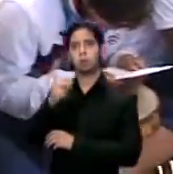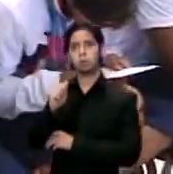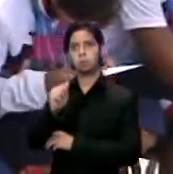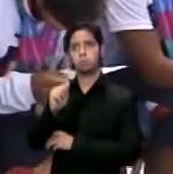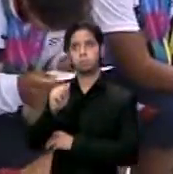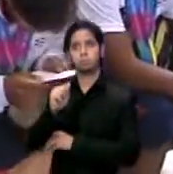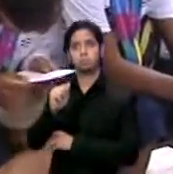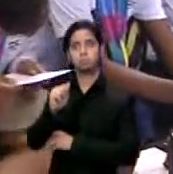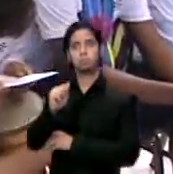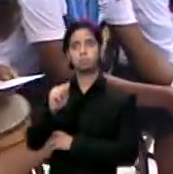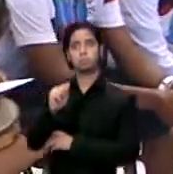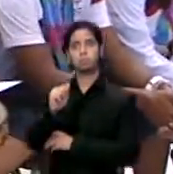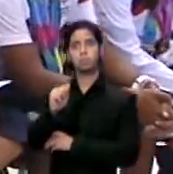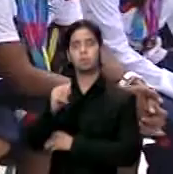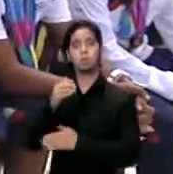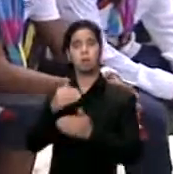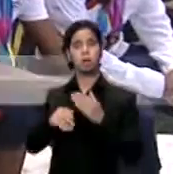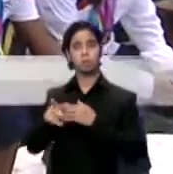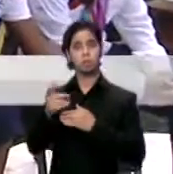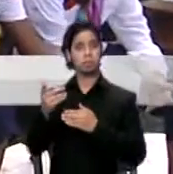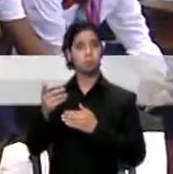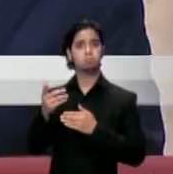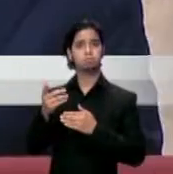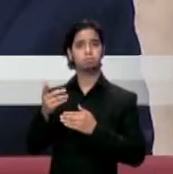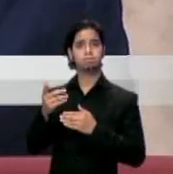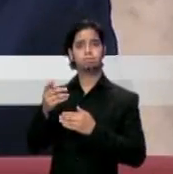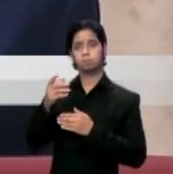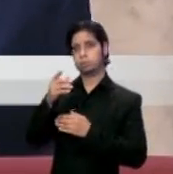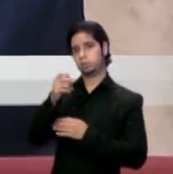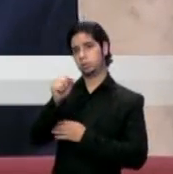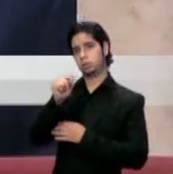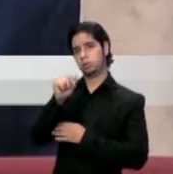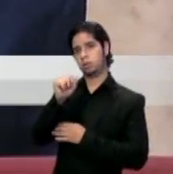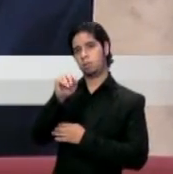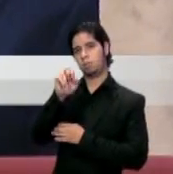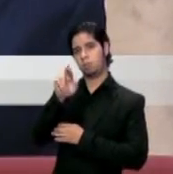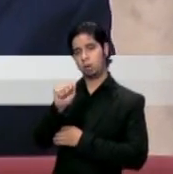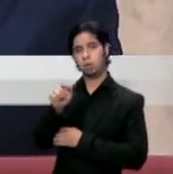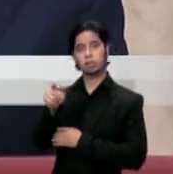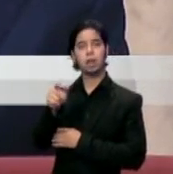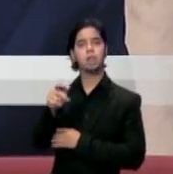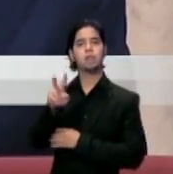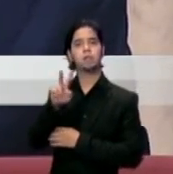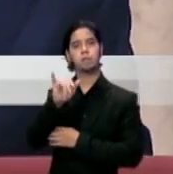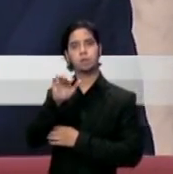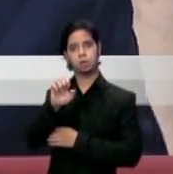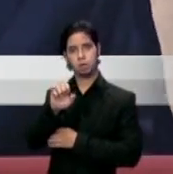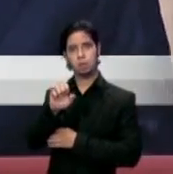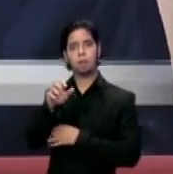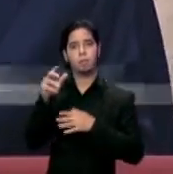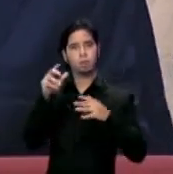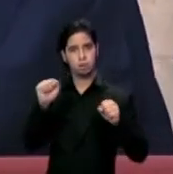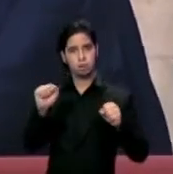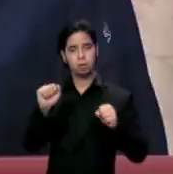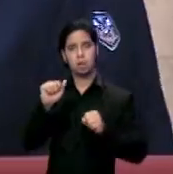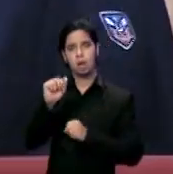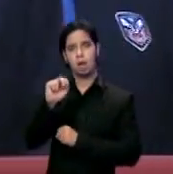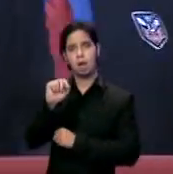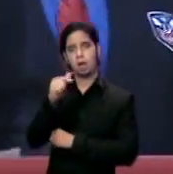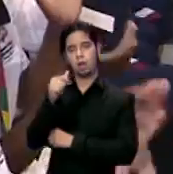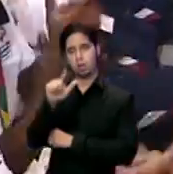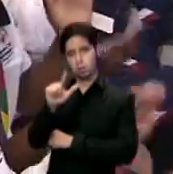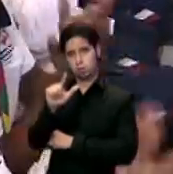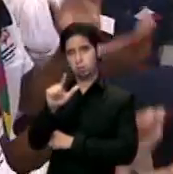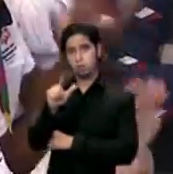la Comisión de Turismo, Cultura, Recreación y Deportes del Senado, Antonio Fasal Zamora, y el vicepresidente de esta comisión, Ángel Rodríguez Sotero. Se